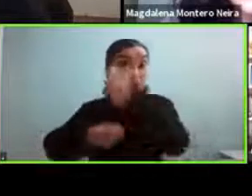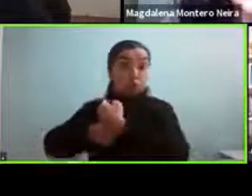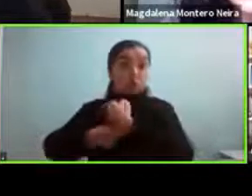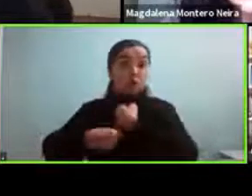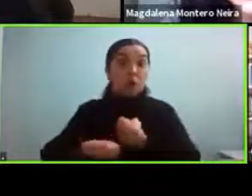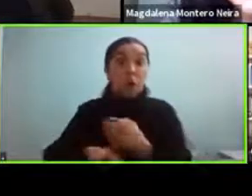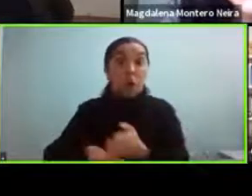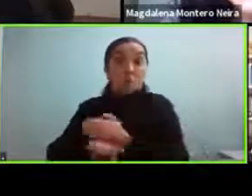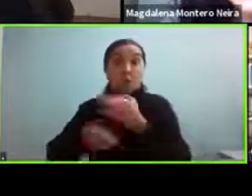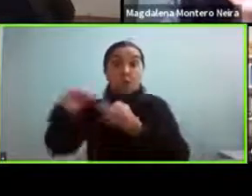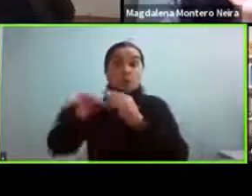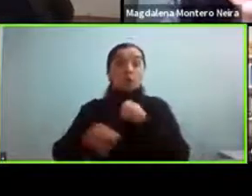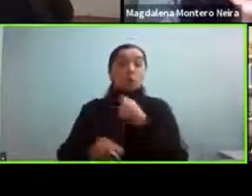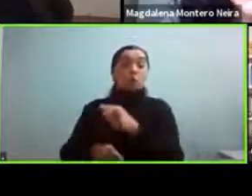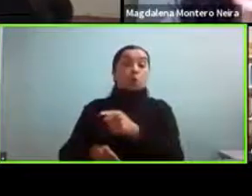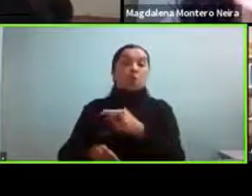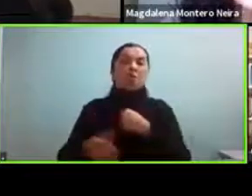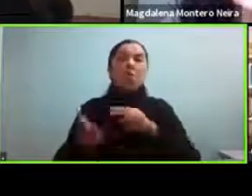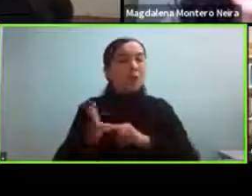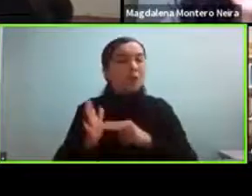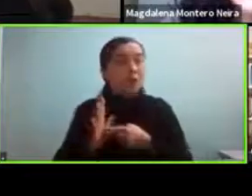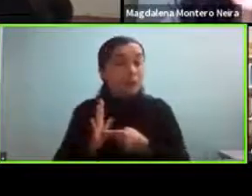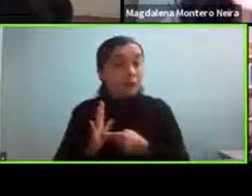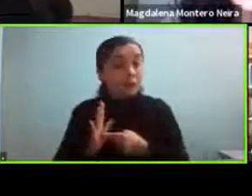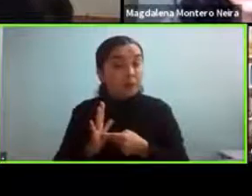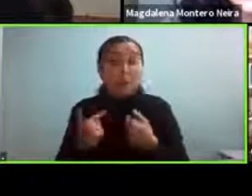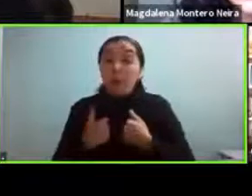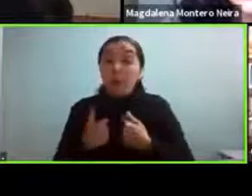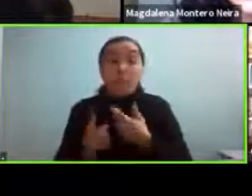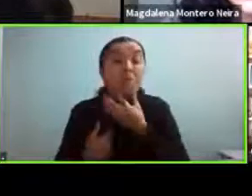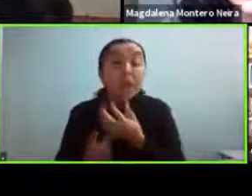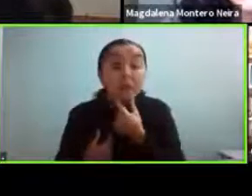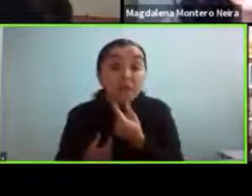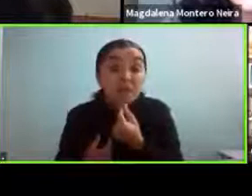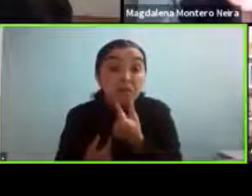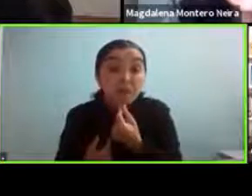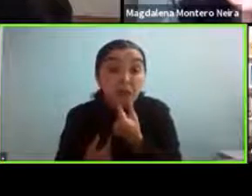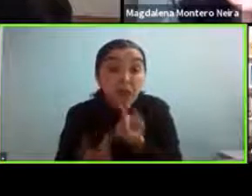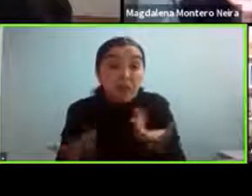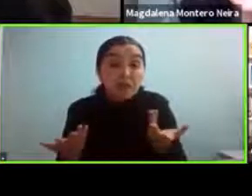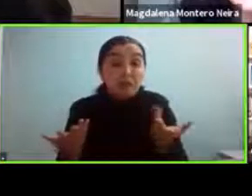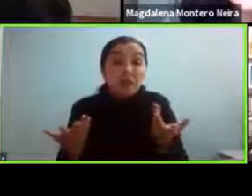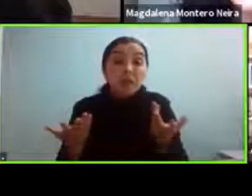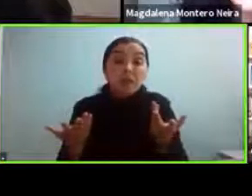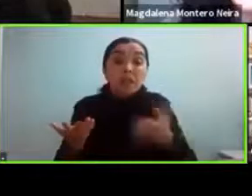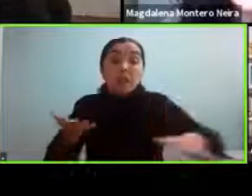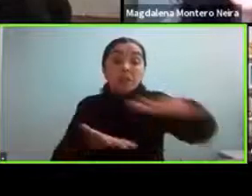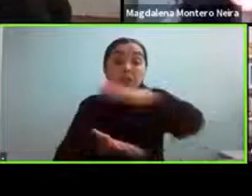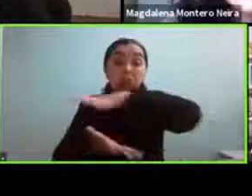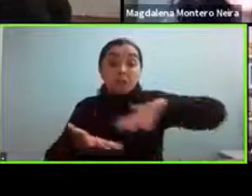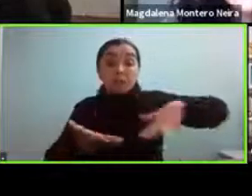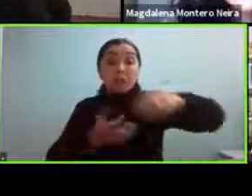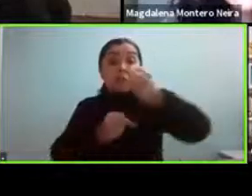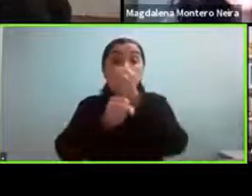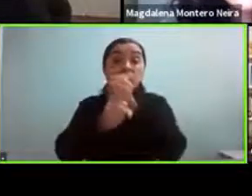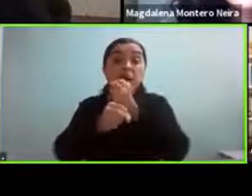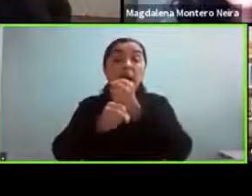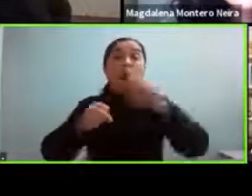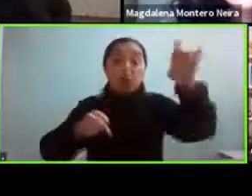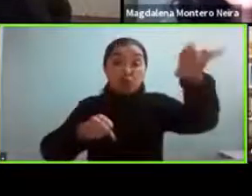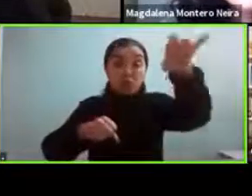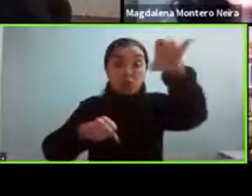y eso nos da muchos problemas o sea para mí es mucho más fácil en un entorno laboral que las personas sepan que